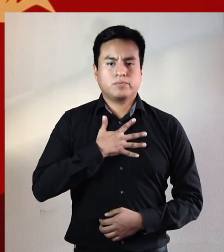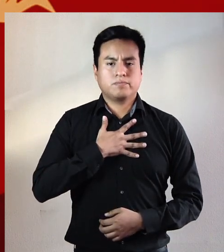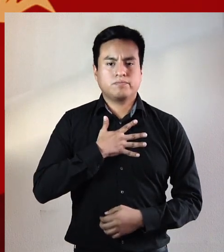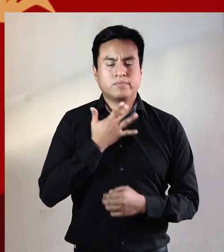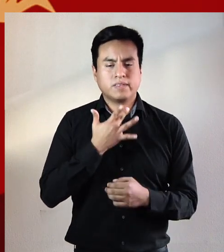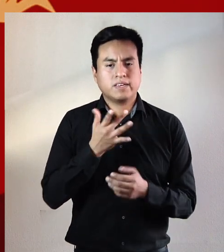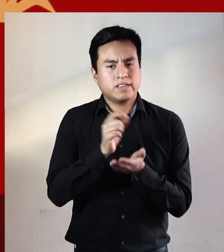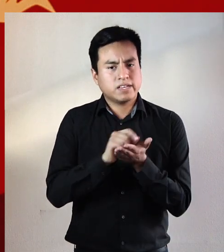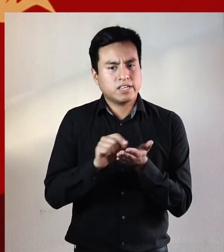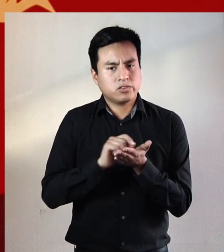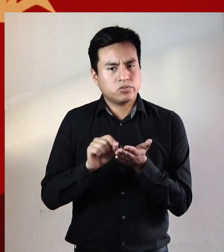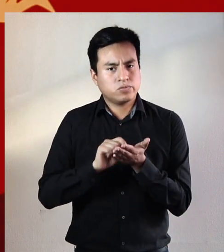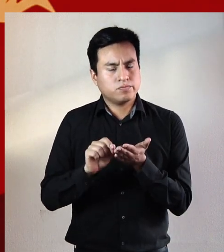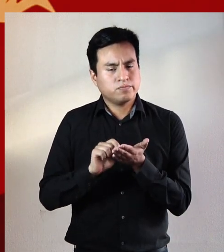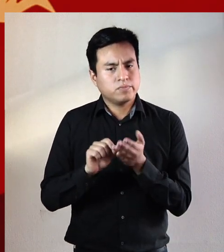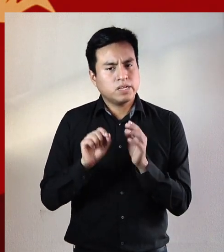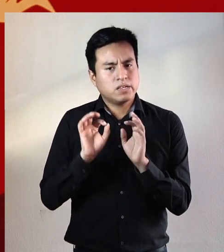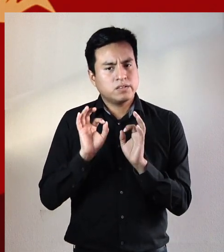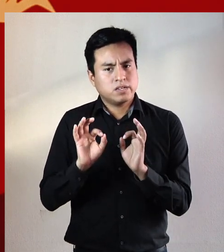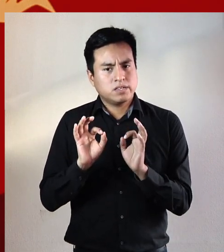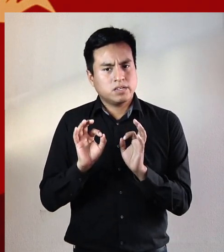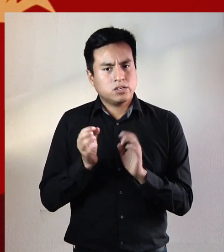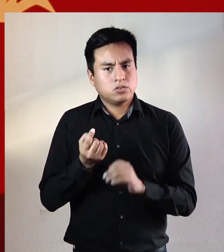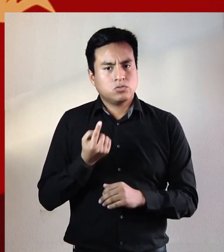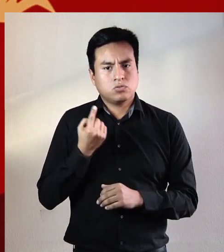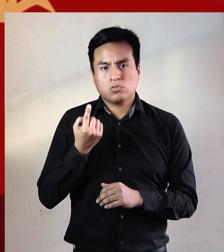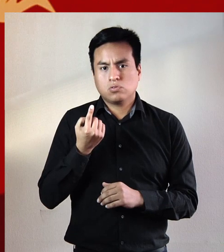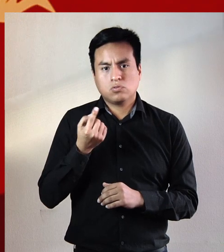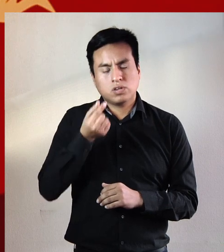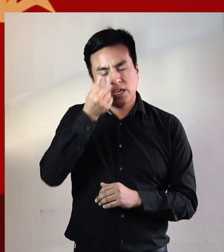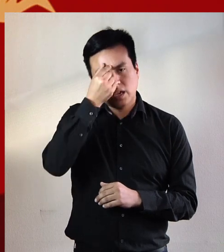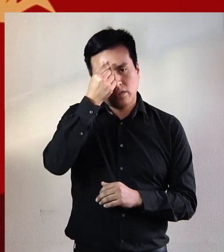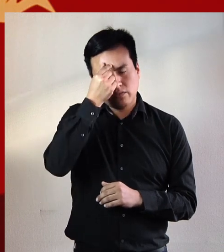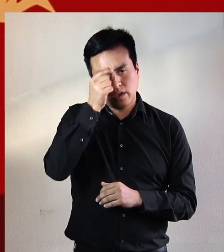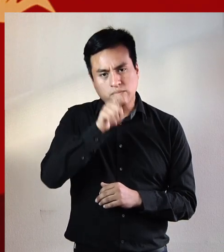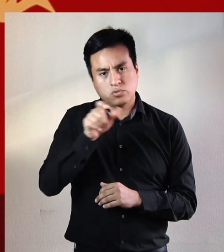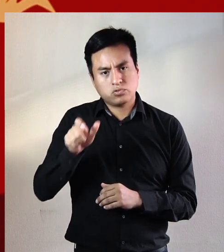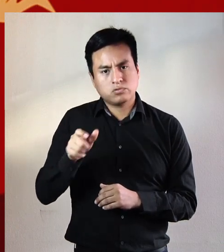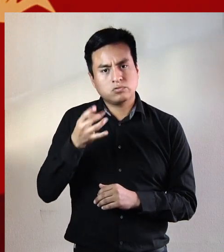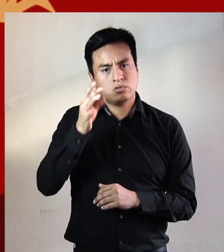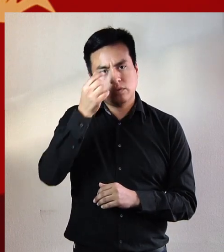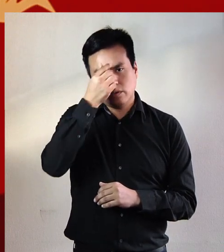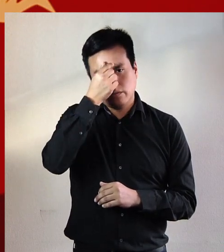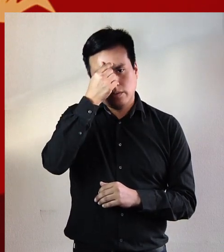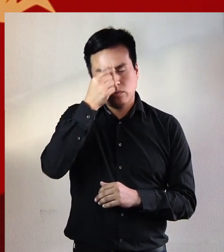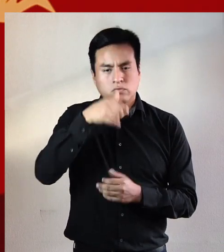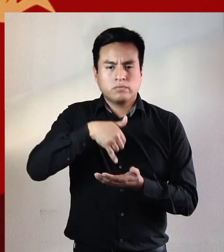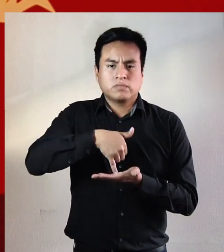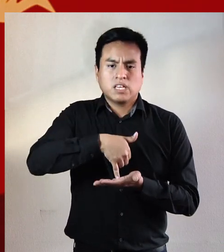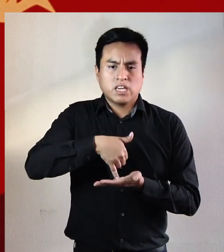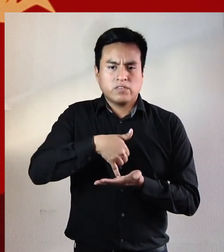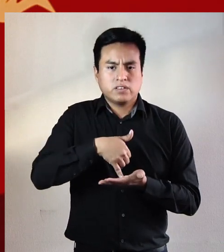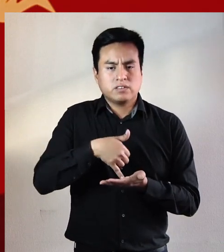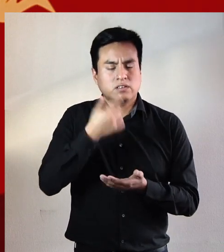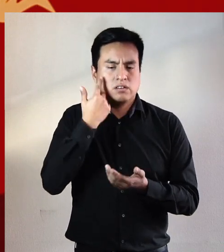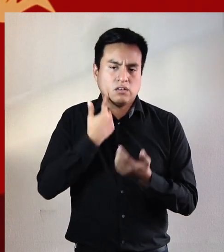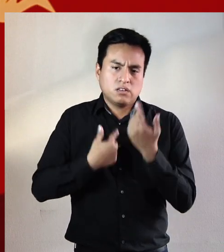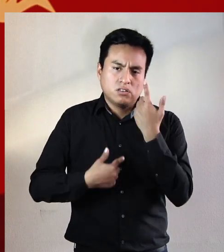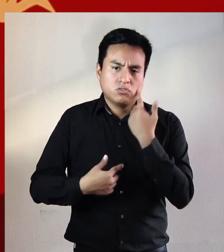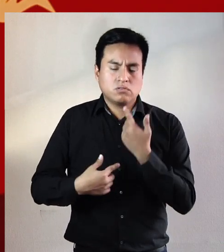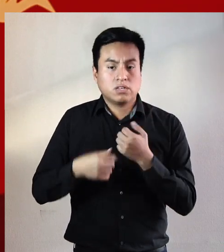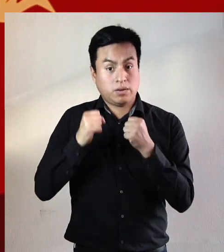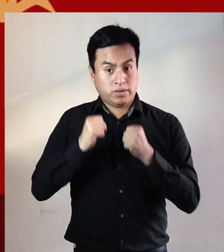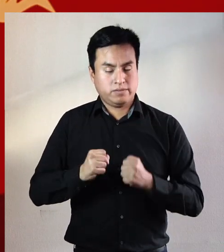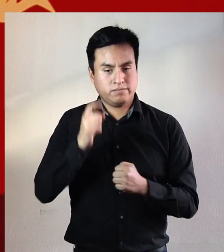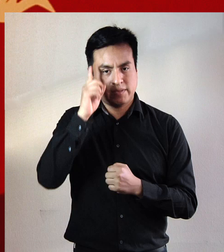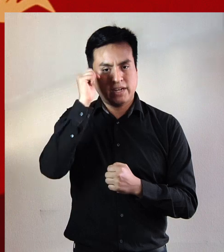siento que he escrito desde una cierta solo los enfermos solo los enfermos los débiles los